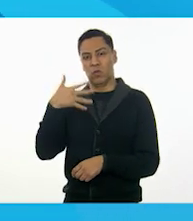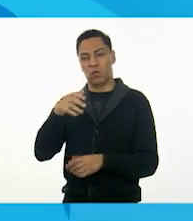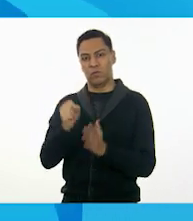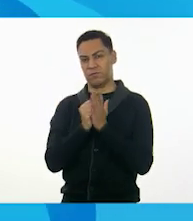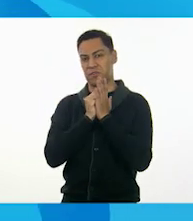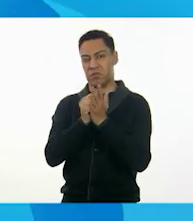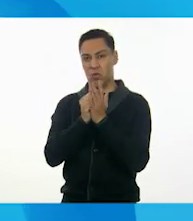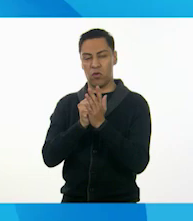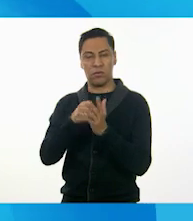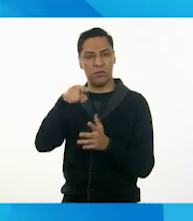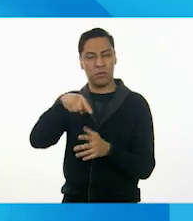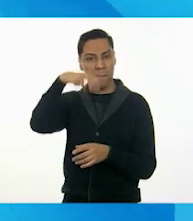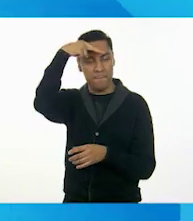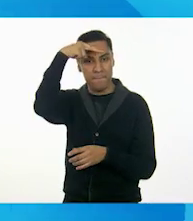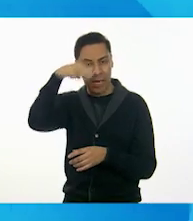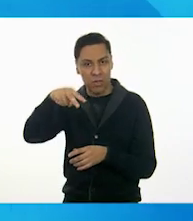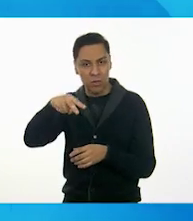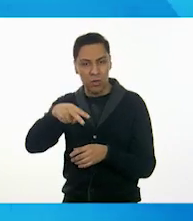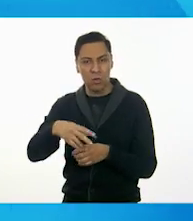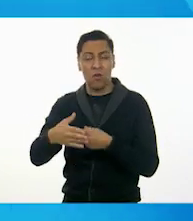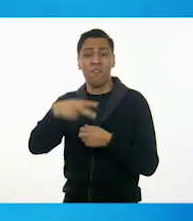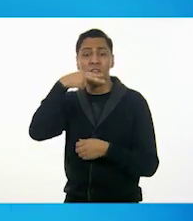colorea los festejos navideños.